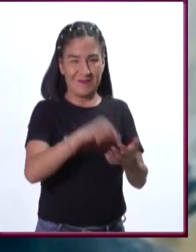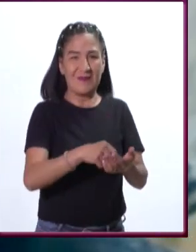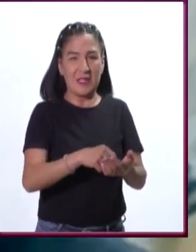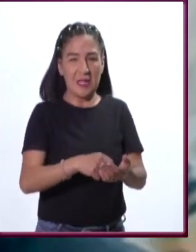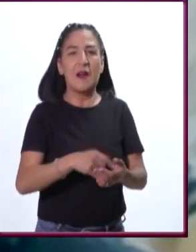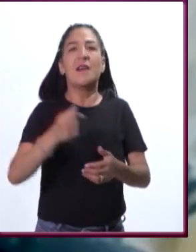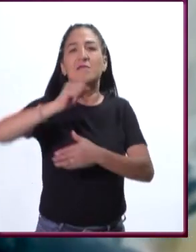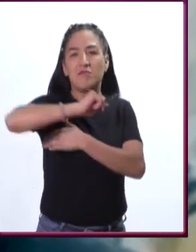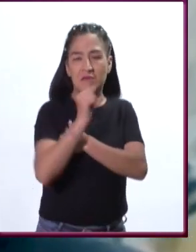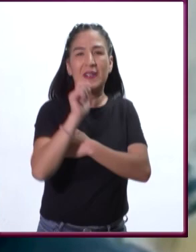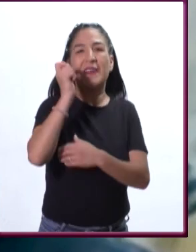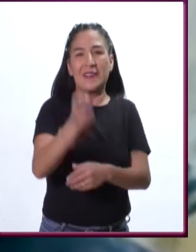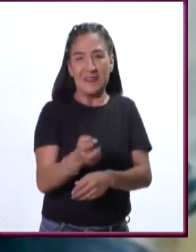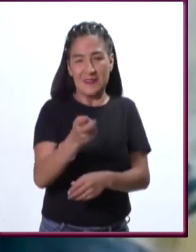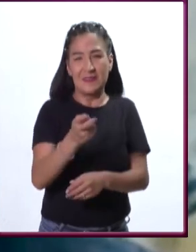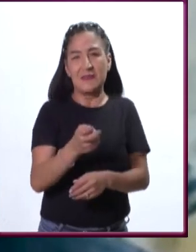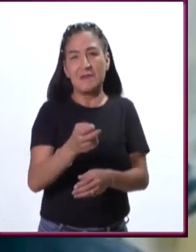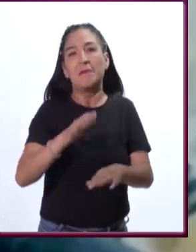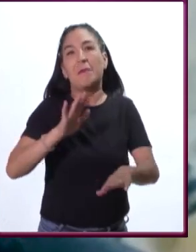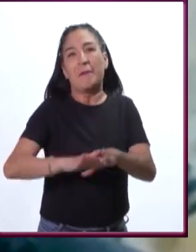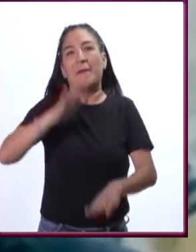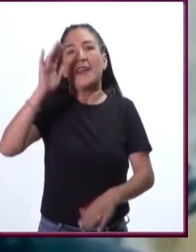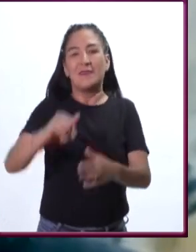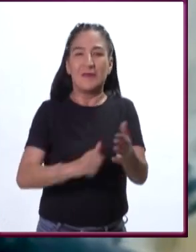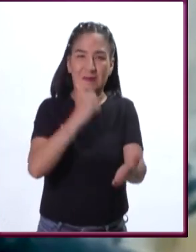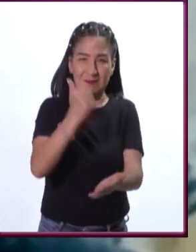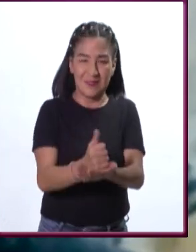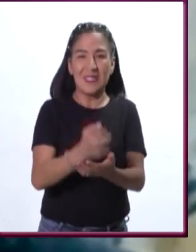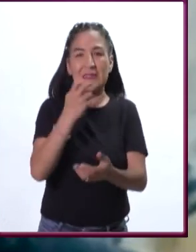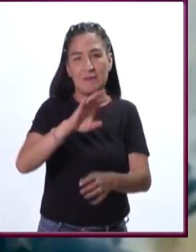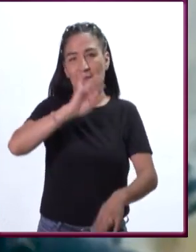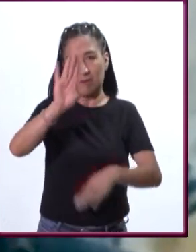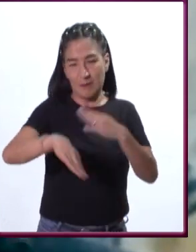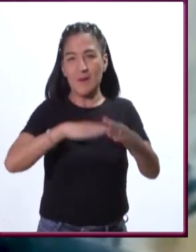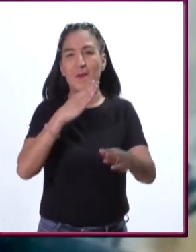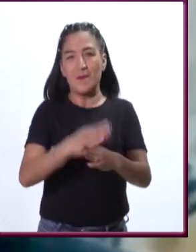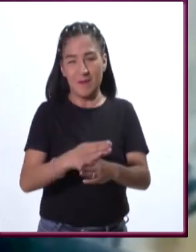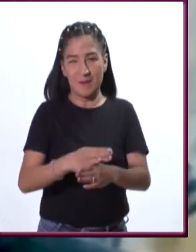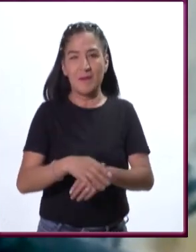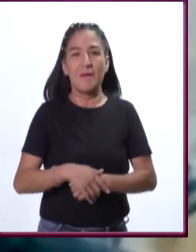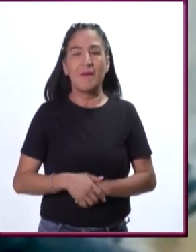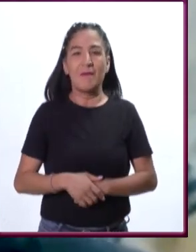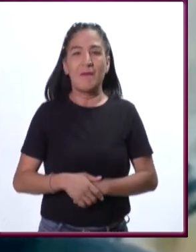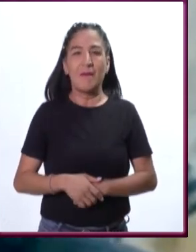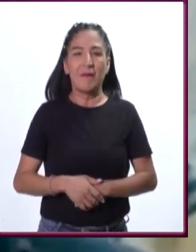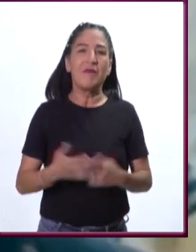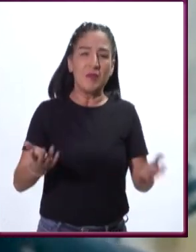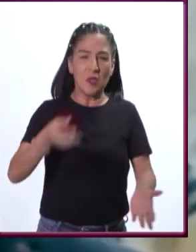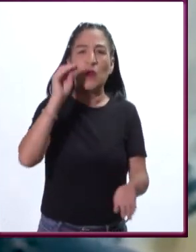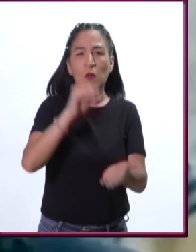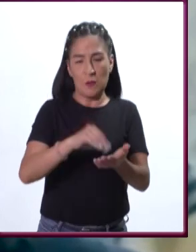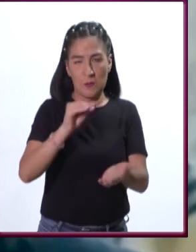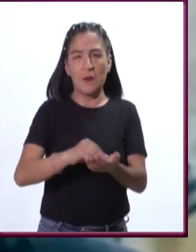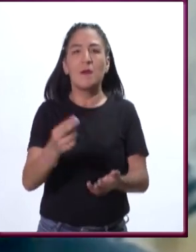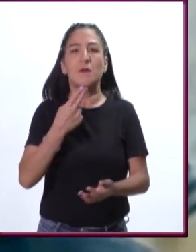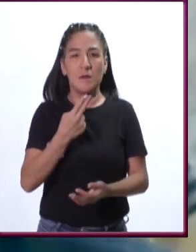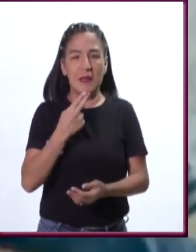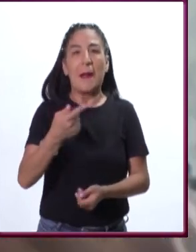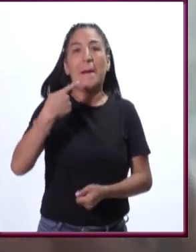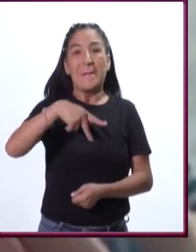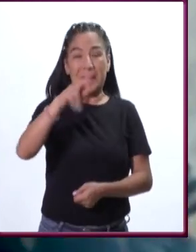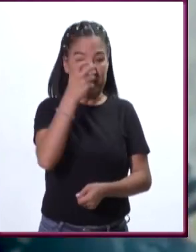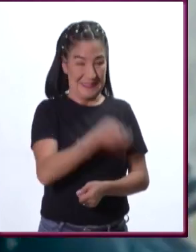que alberga una de las mayores ciudades del mundo, una parte de ella al menos, todavía se usan.